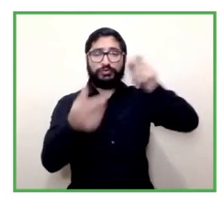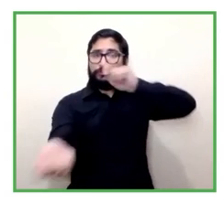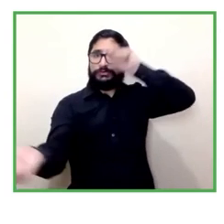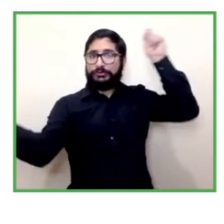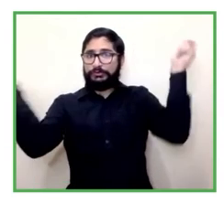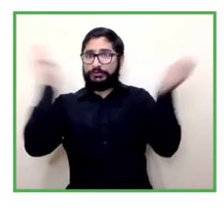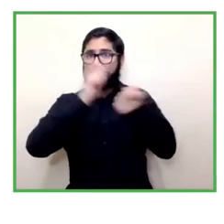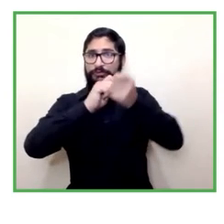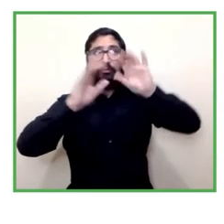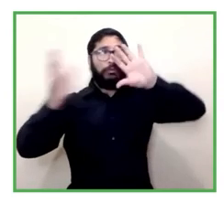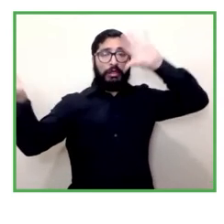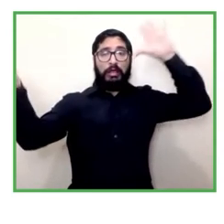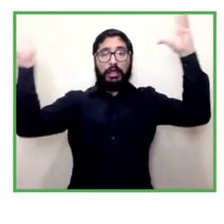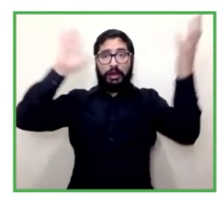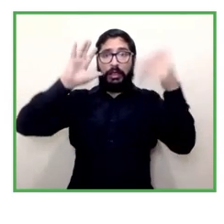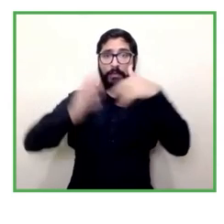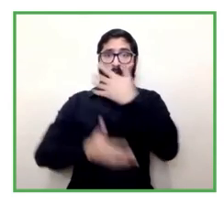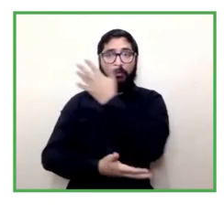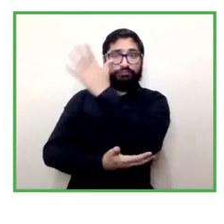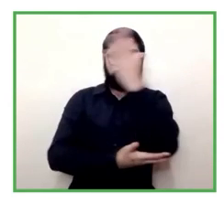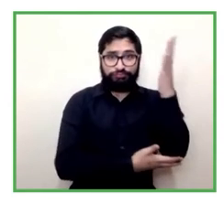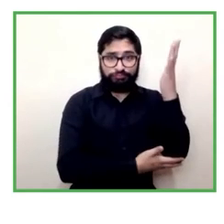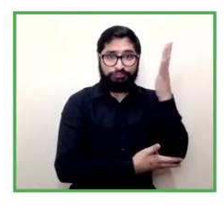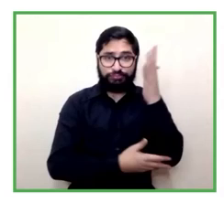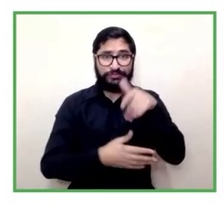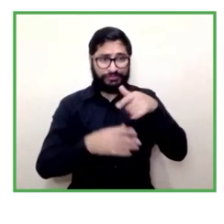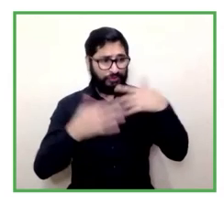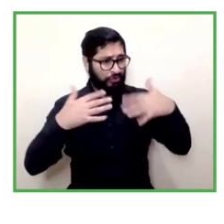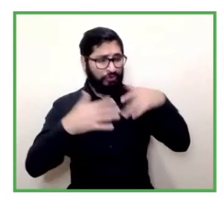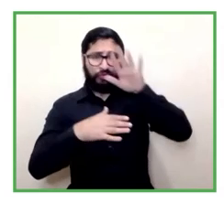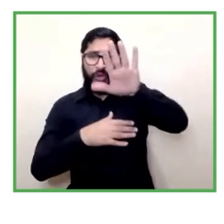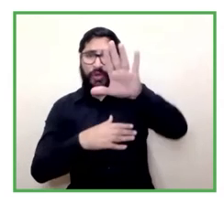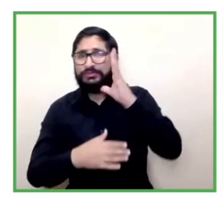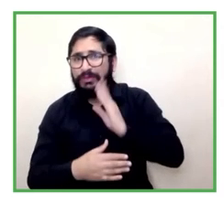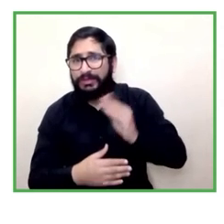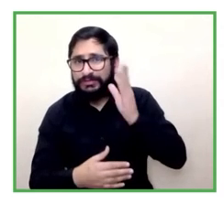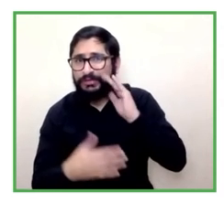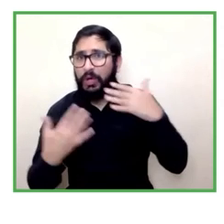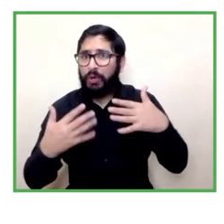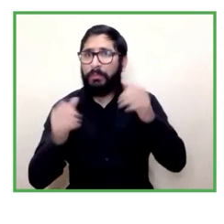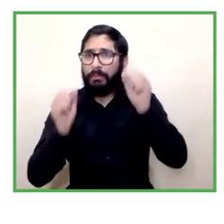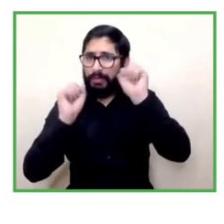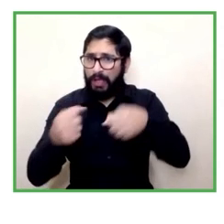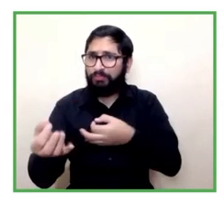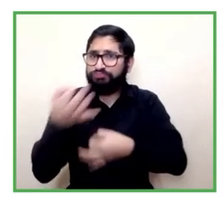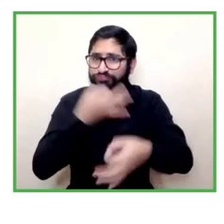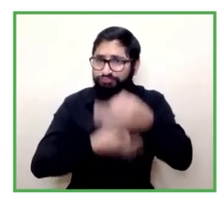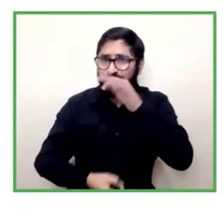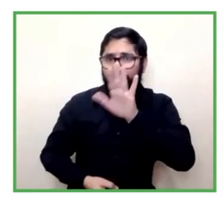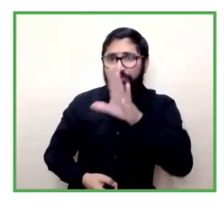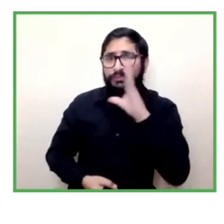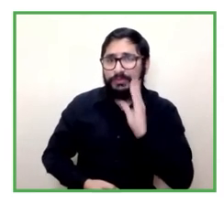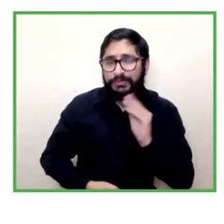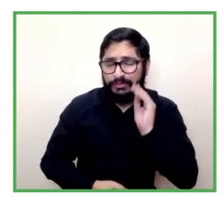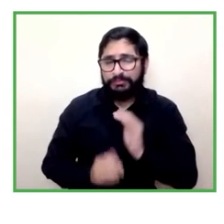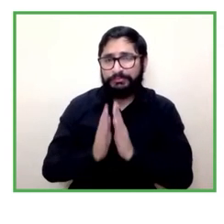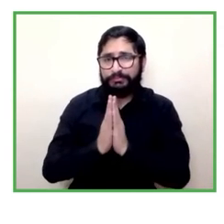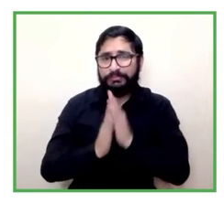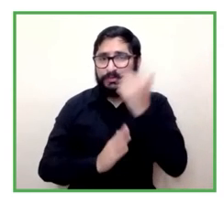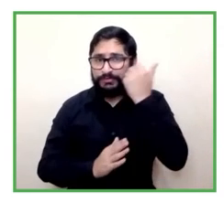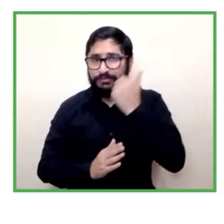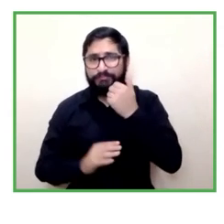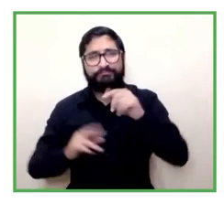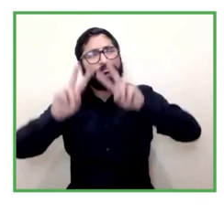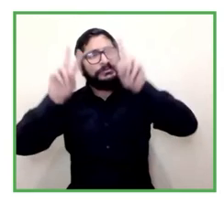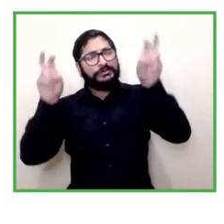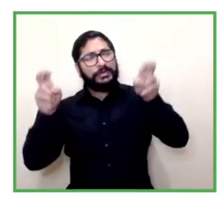sustentabilidad que tú los planteaste son también vía de la economía naranja en